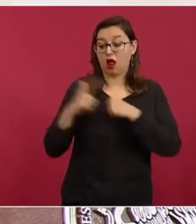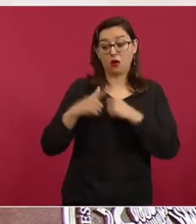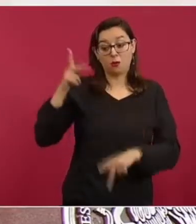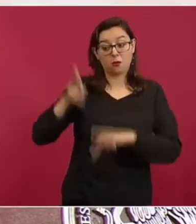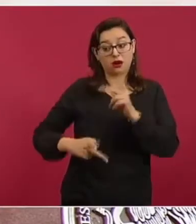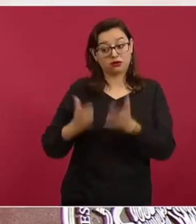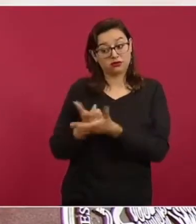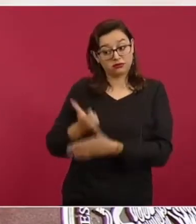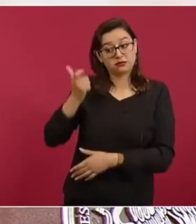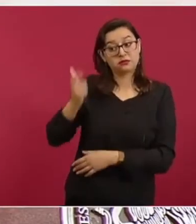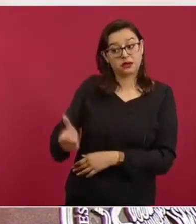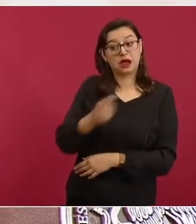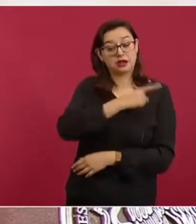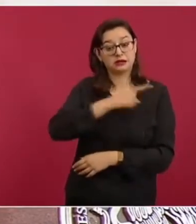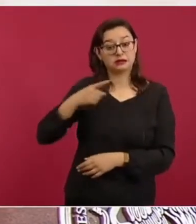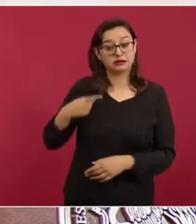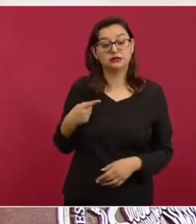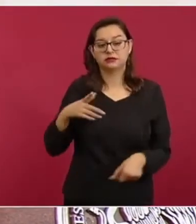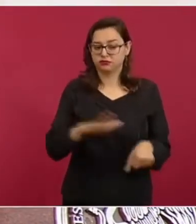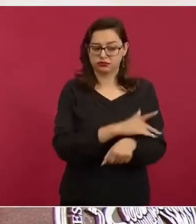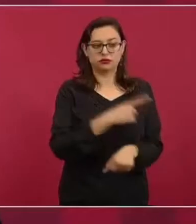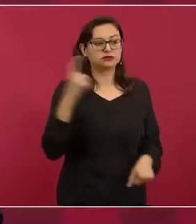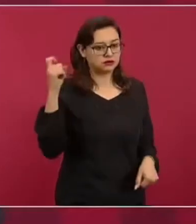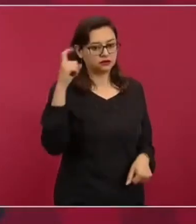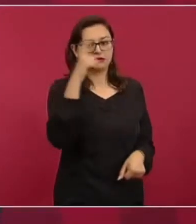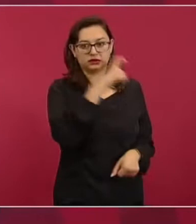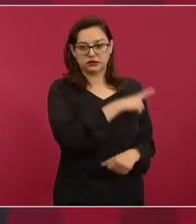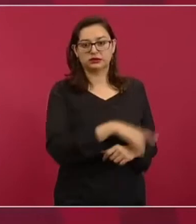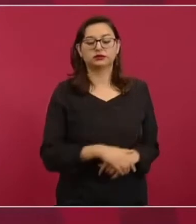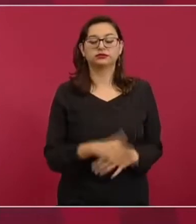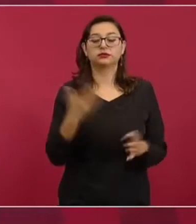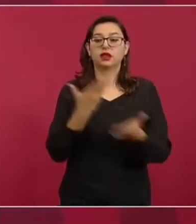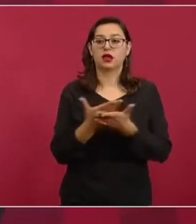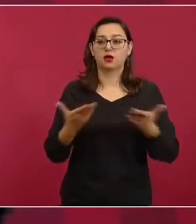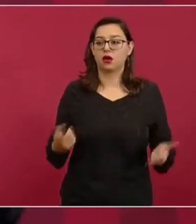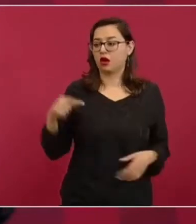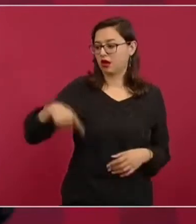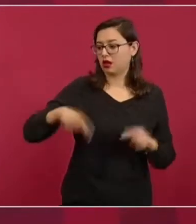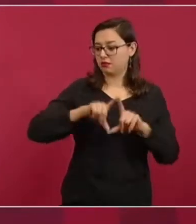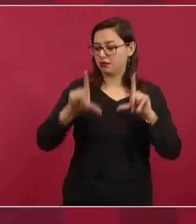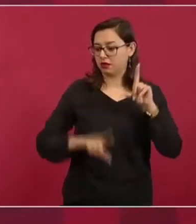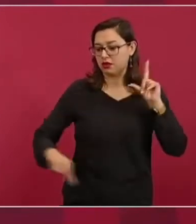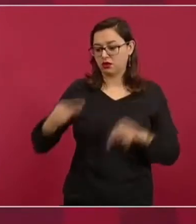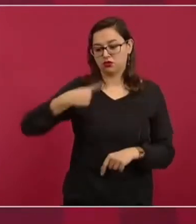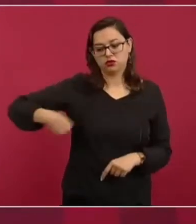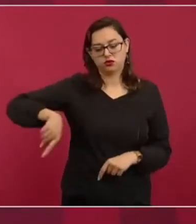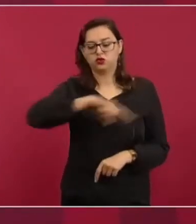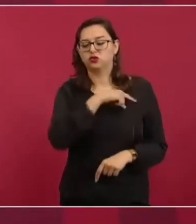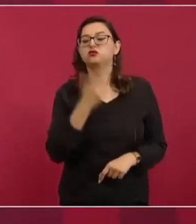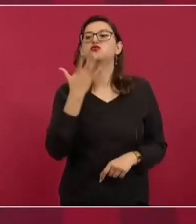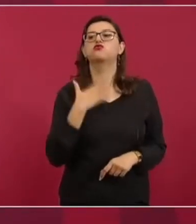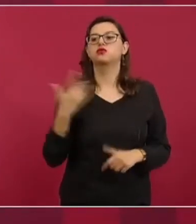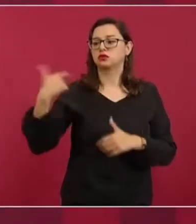porque les afecta la inflación. Entonces, nosotros nos protegemos con eso y también